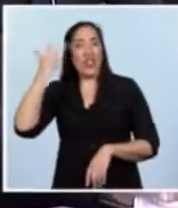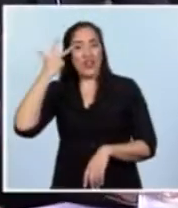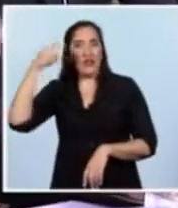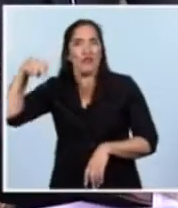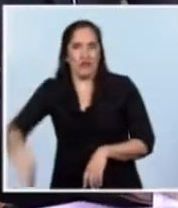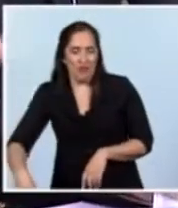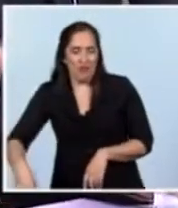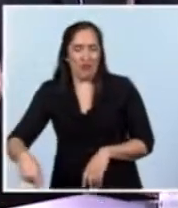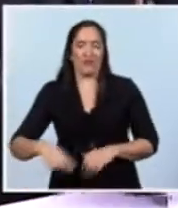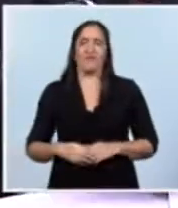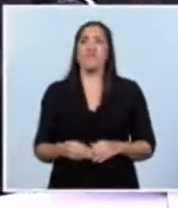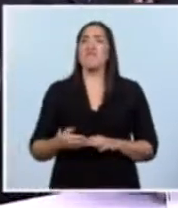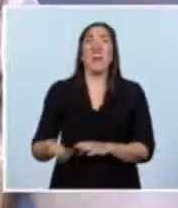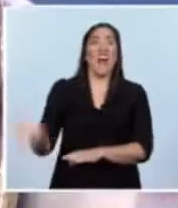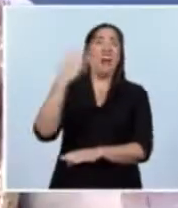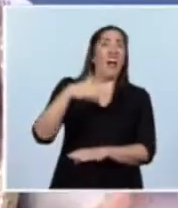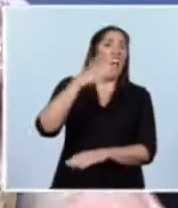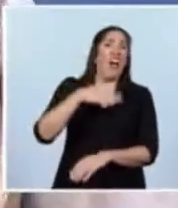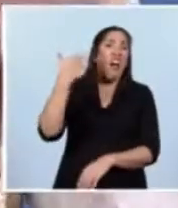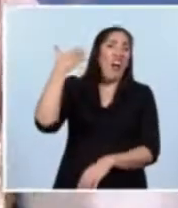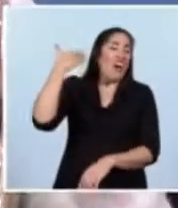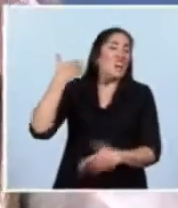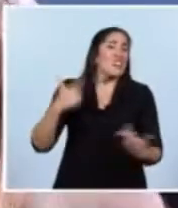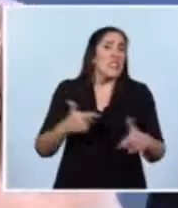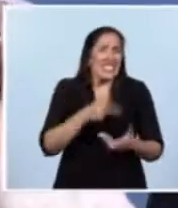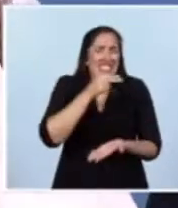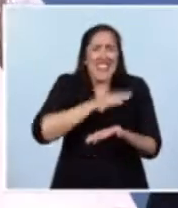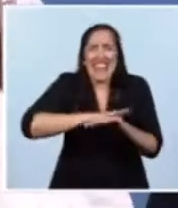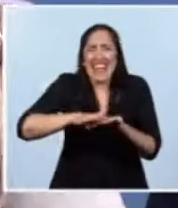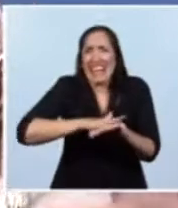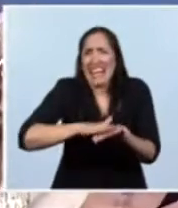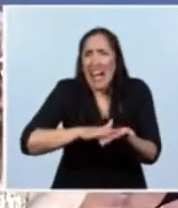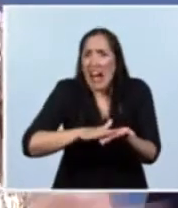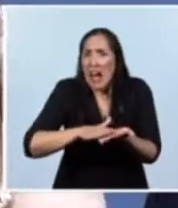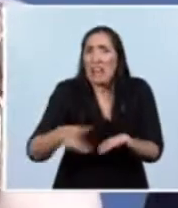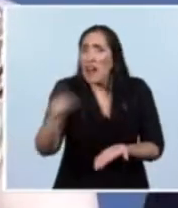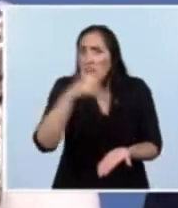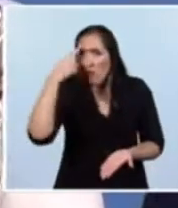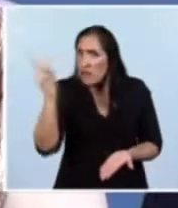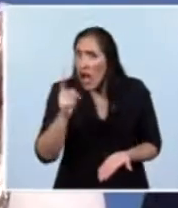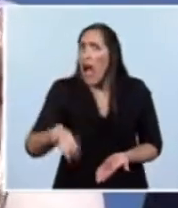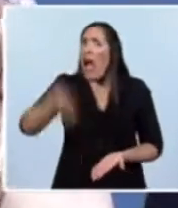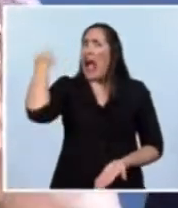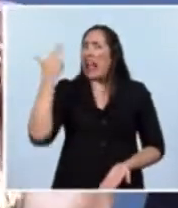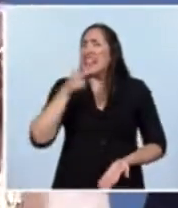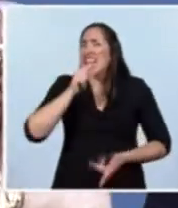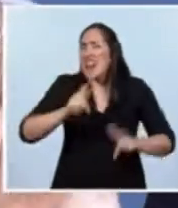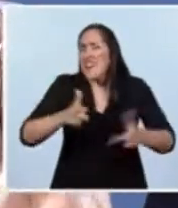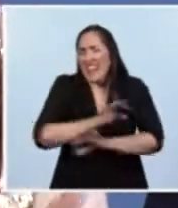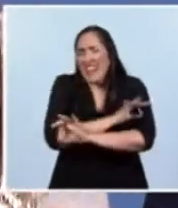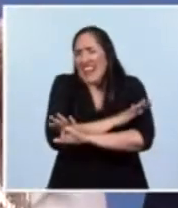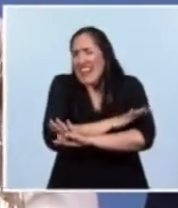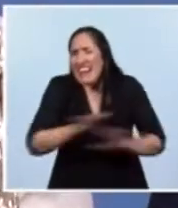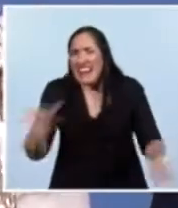Antes no había nada, ¿saben lo que es? Nada, absolutamente nada.